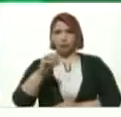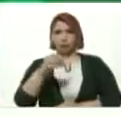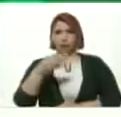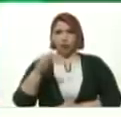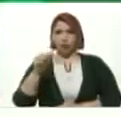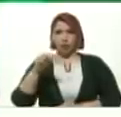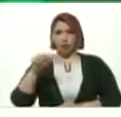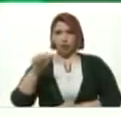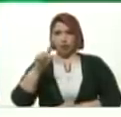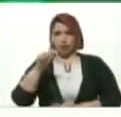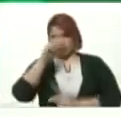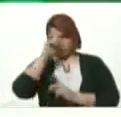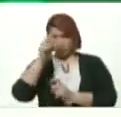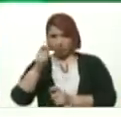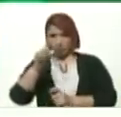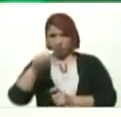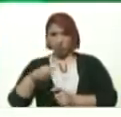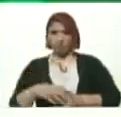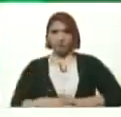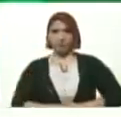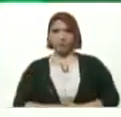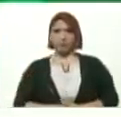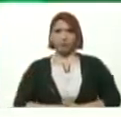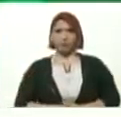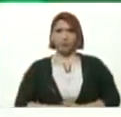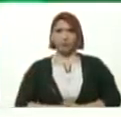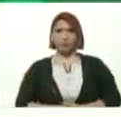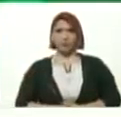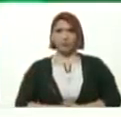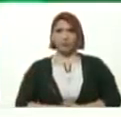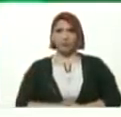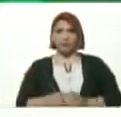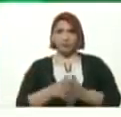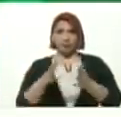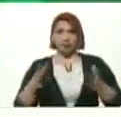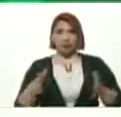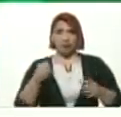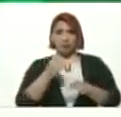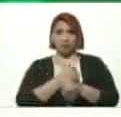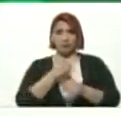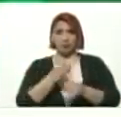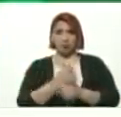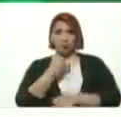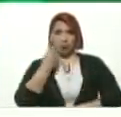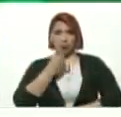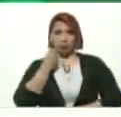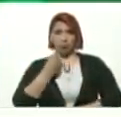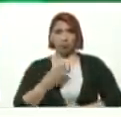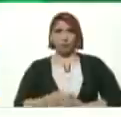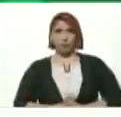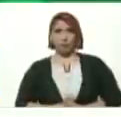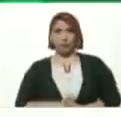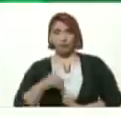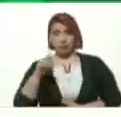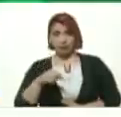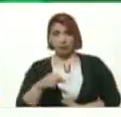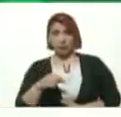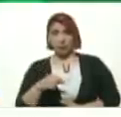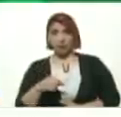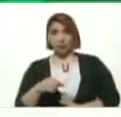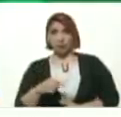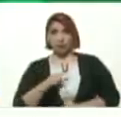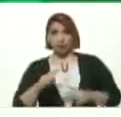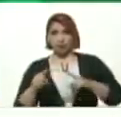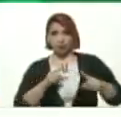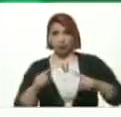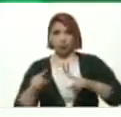Igualmente He designado Para la gran misión Chamba Juvenil Que también Estaba bajo El